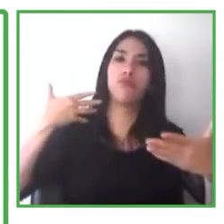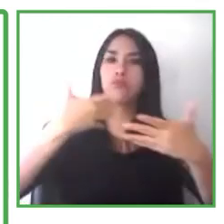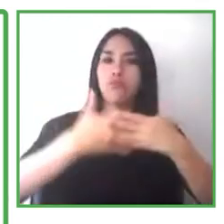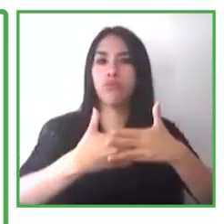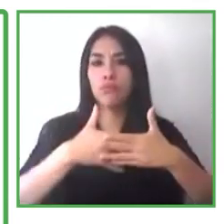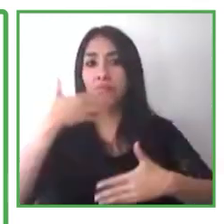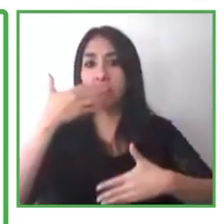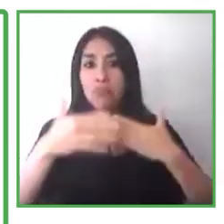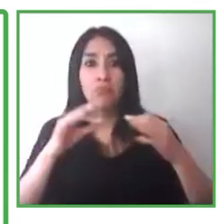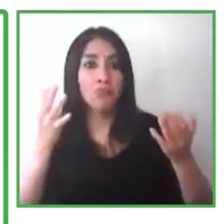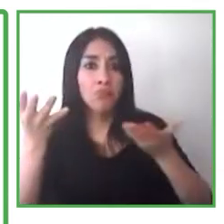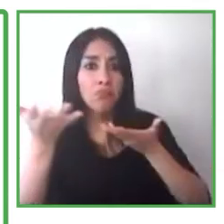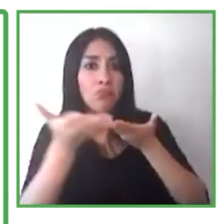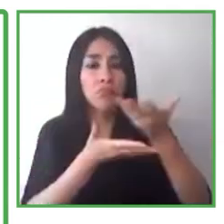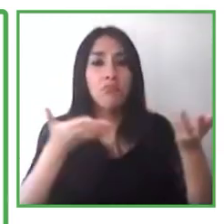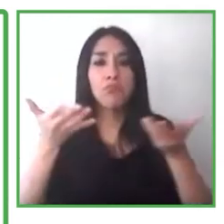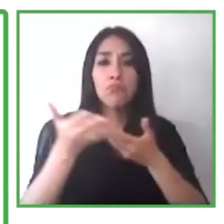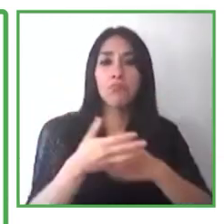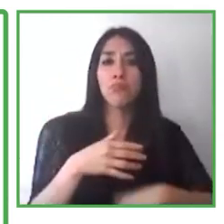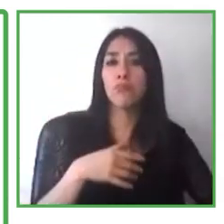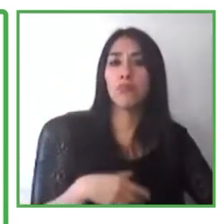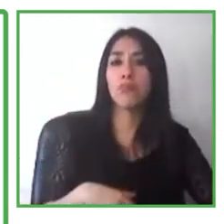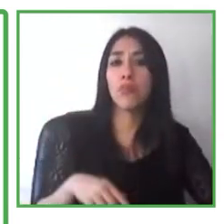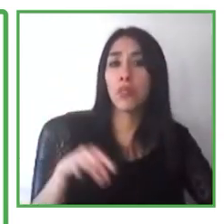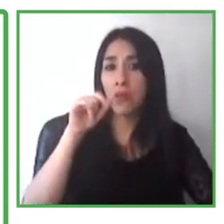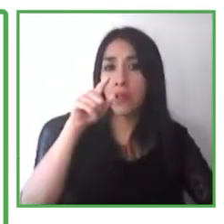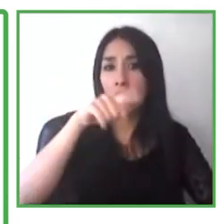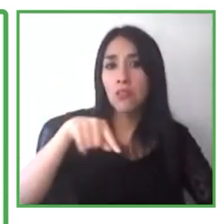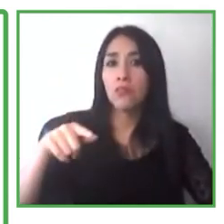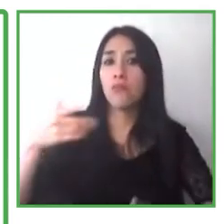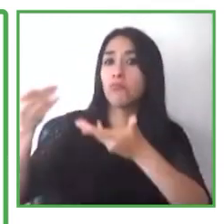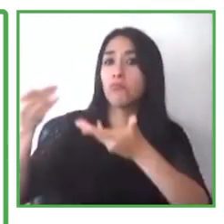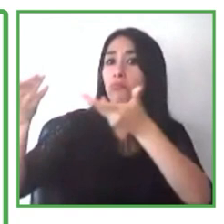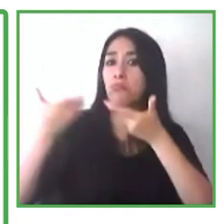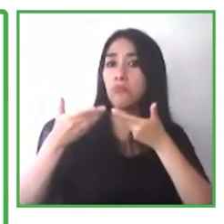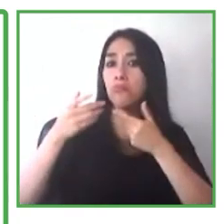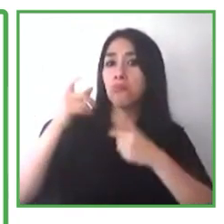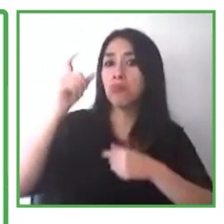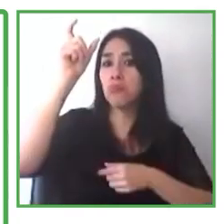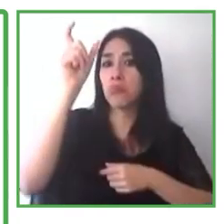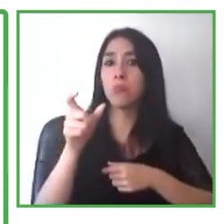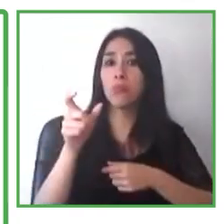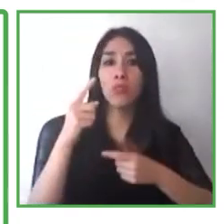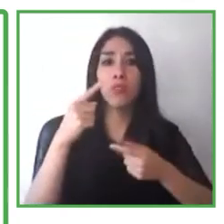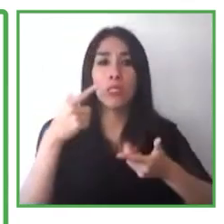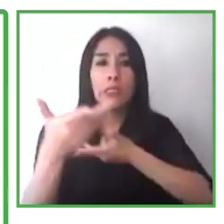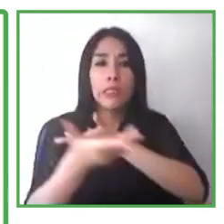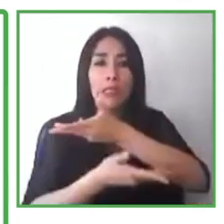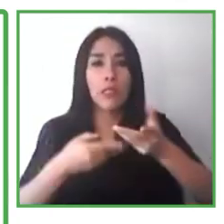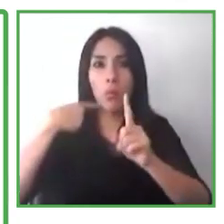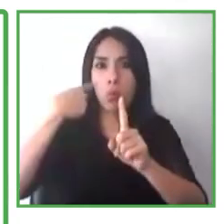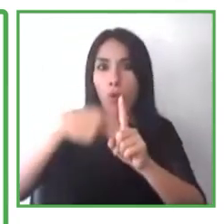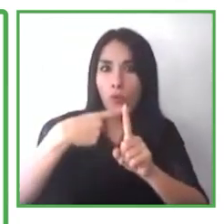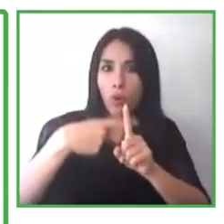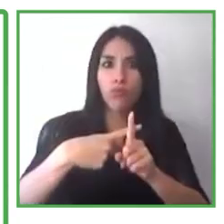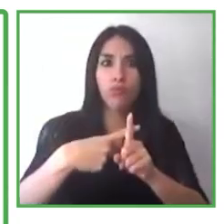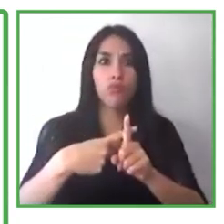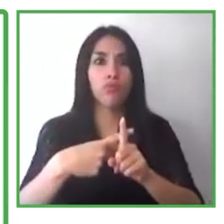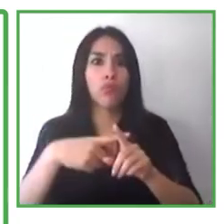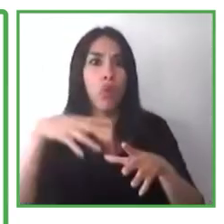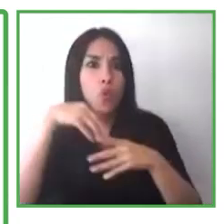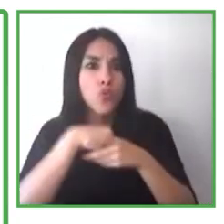y esto va a crear un ciclo bastante positivo de inclusión. Así que empiecen de manera